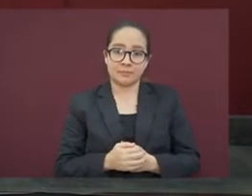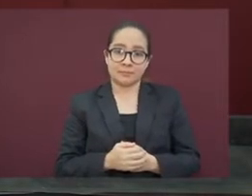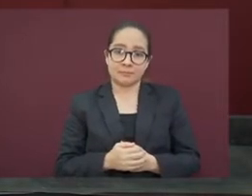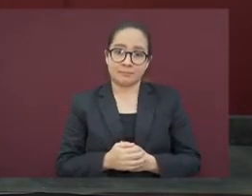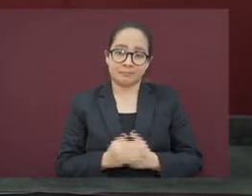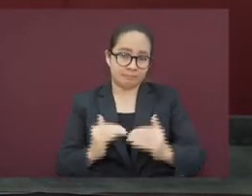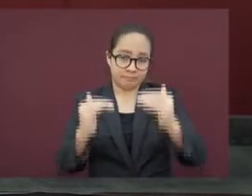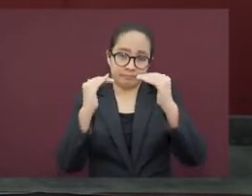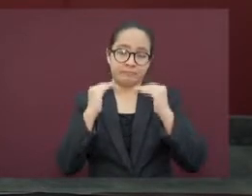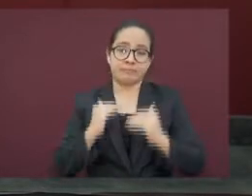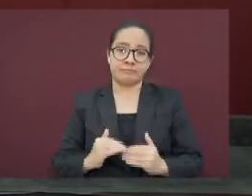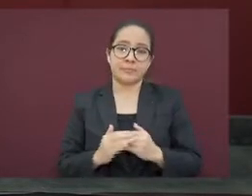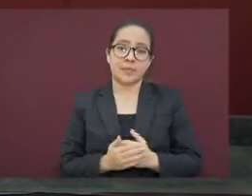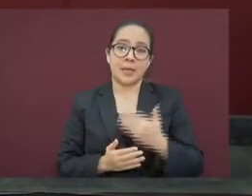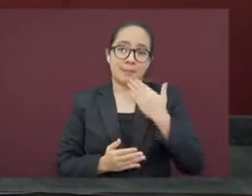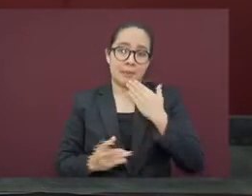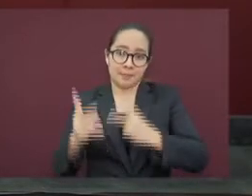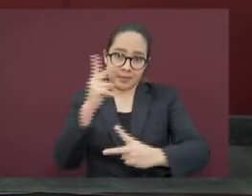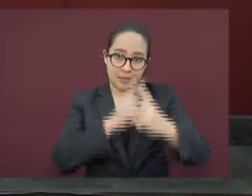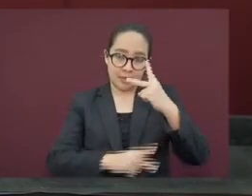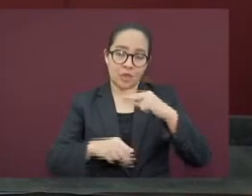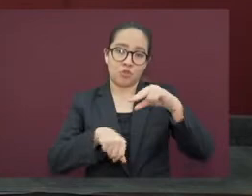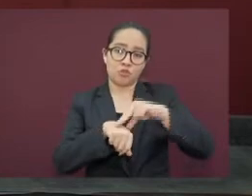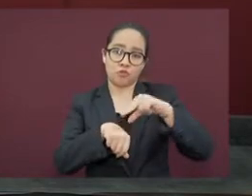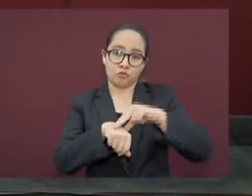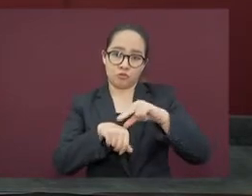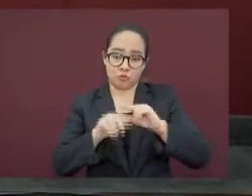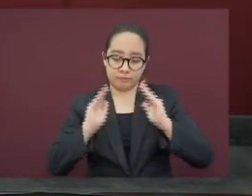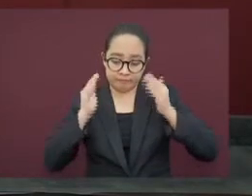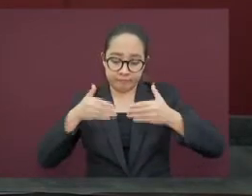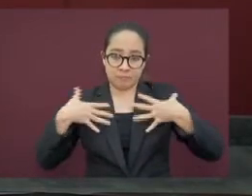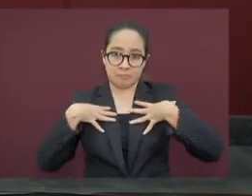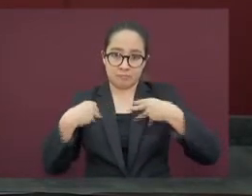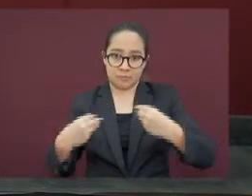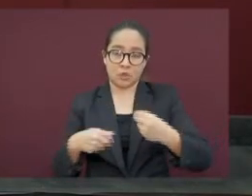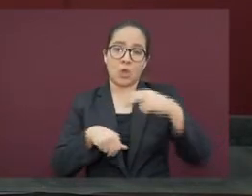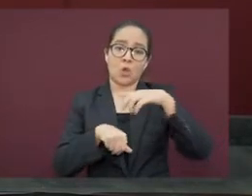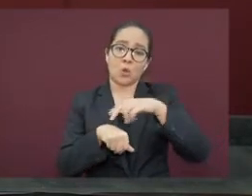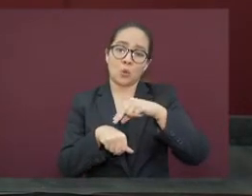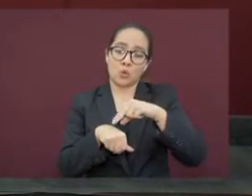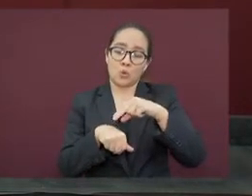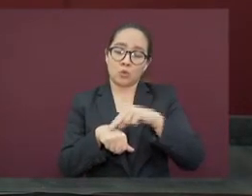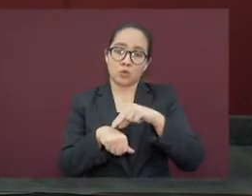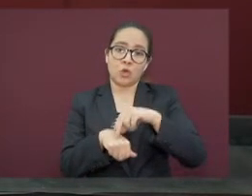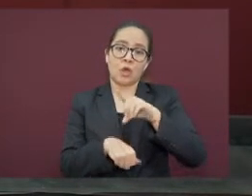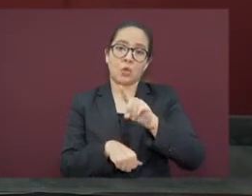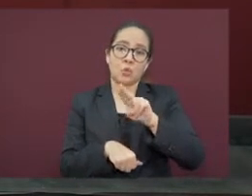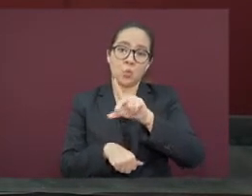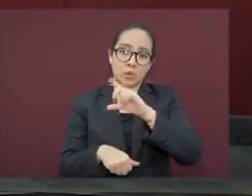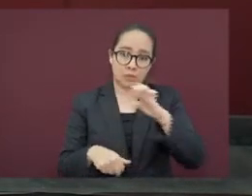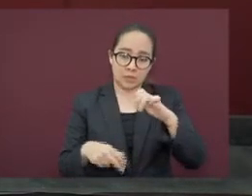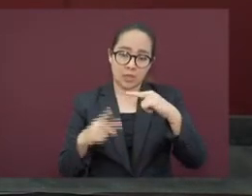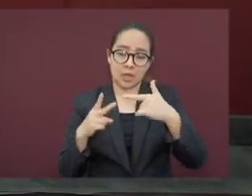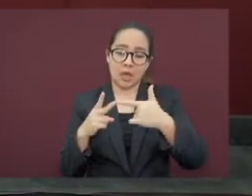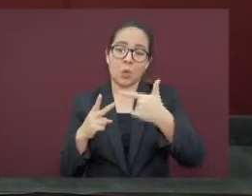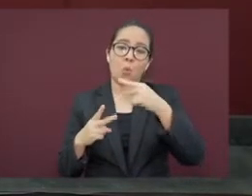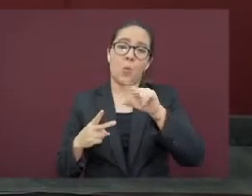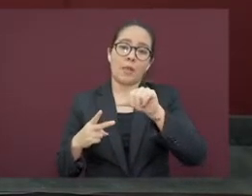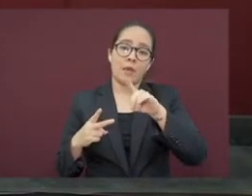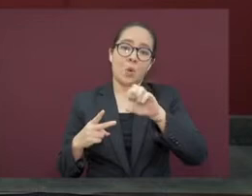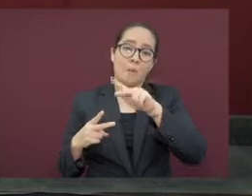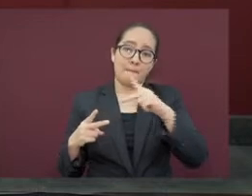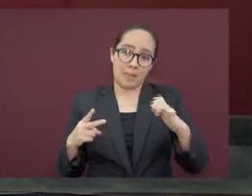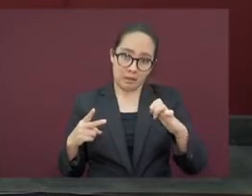bienvenida a las epidemiólogas Dulce María Espejo Guevara y Guadalupe Díaz del Castillo Flores, quienes,